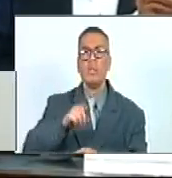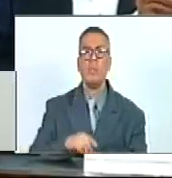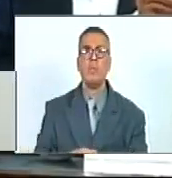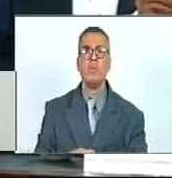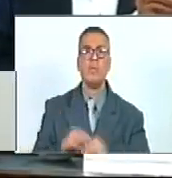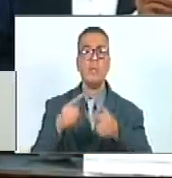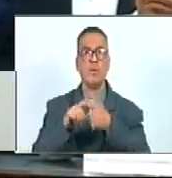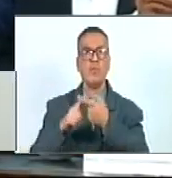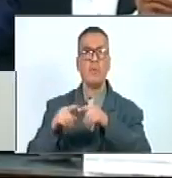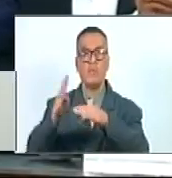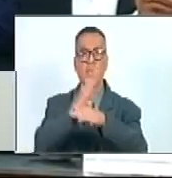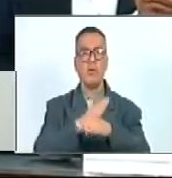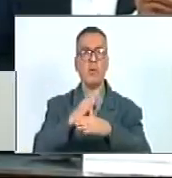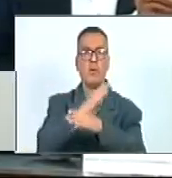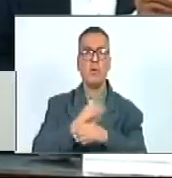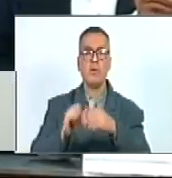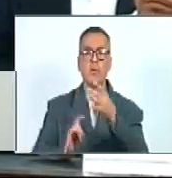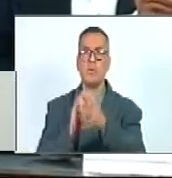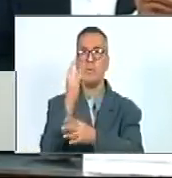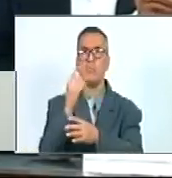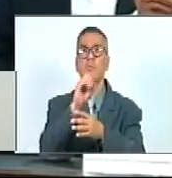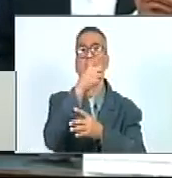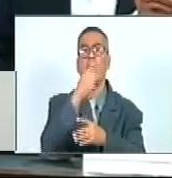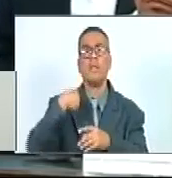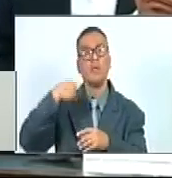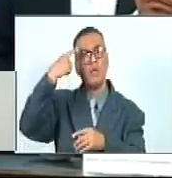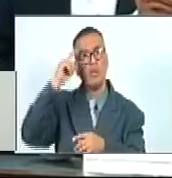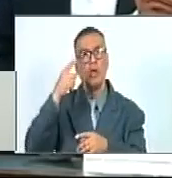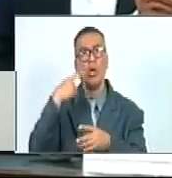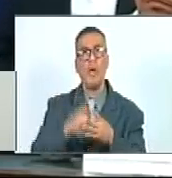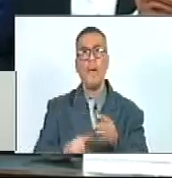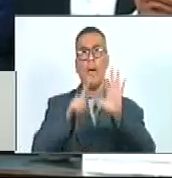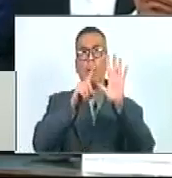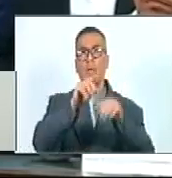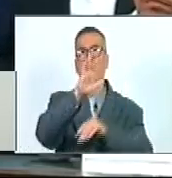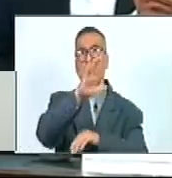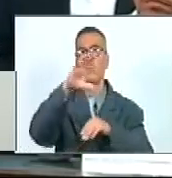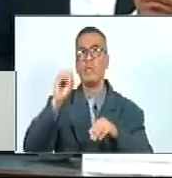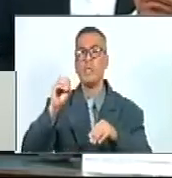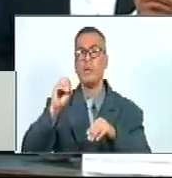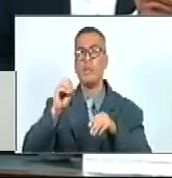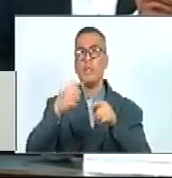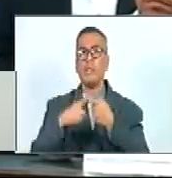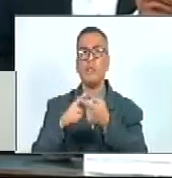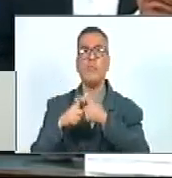En Plantas Teniendo Al Menos 650 Tipos De Vegetación